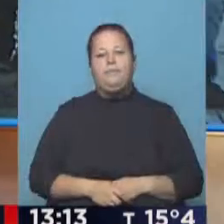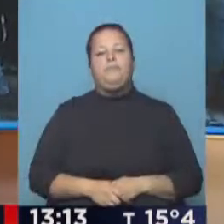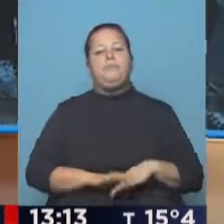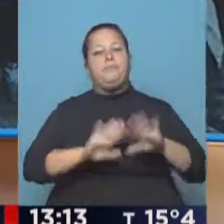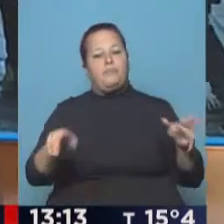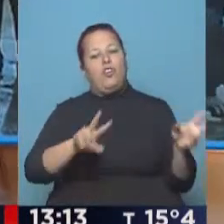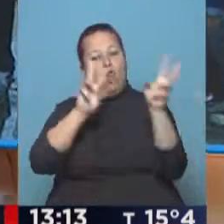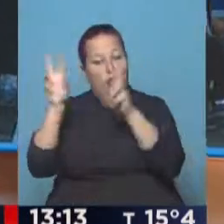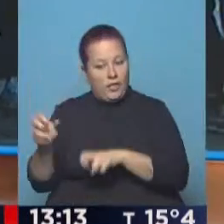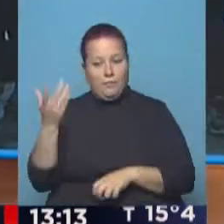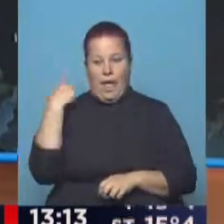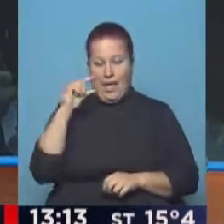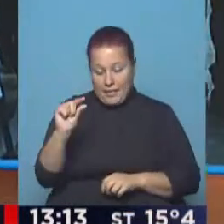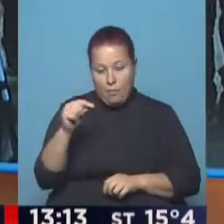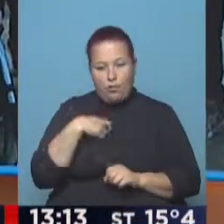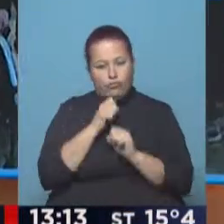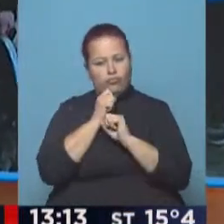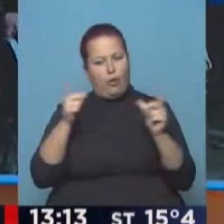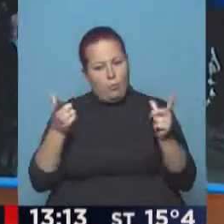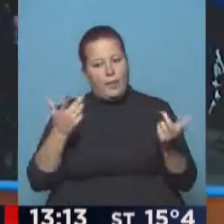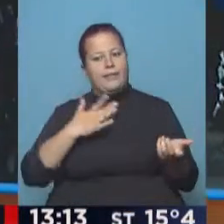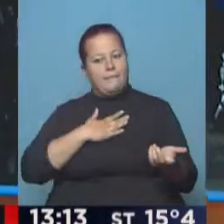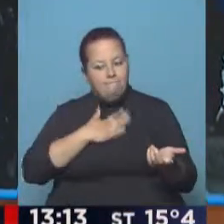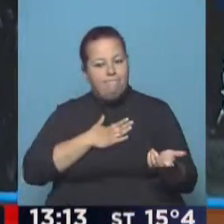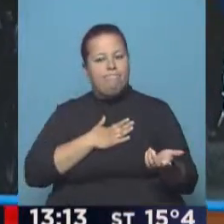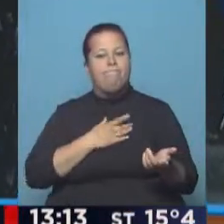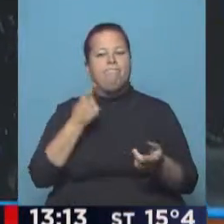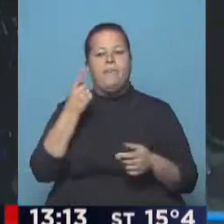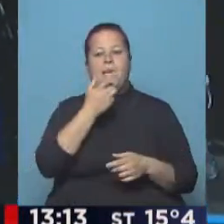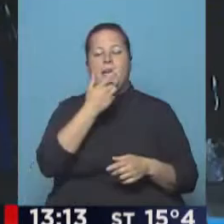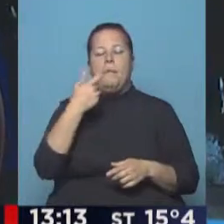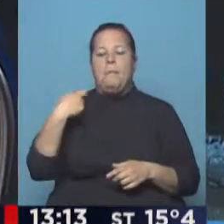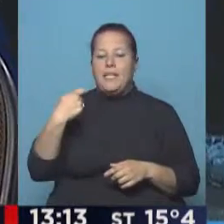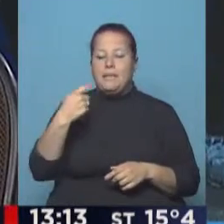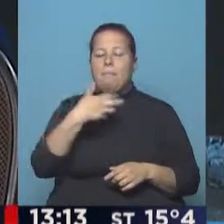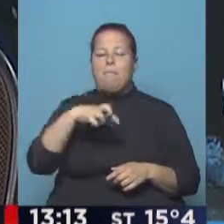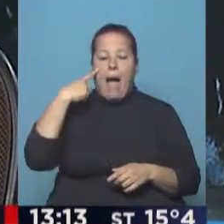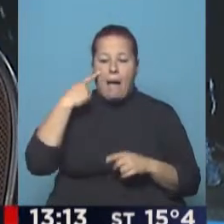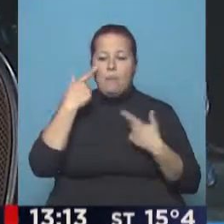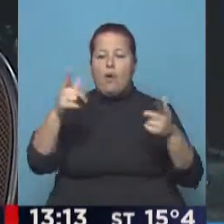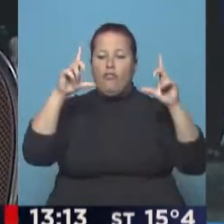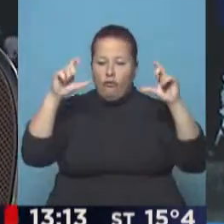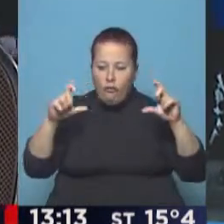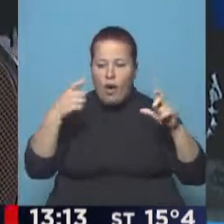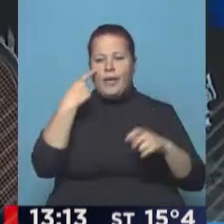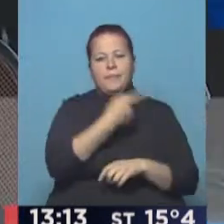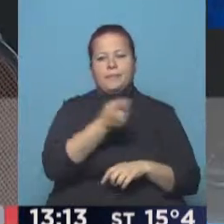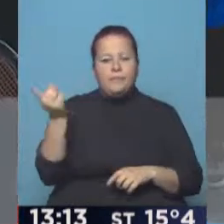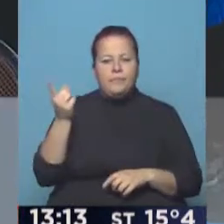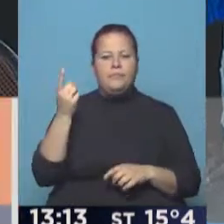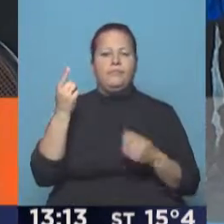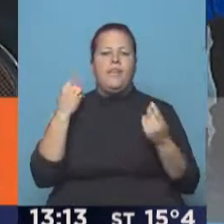Vamos a cambiar. Hace pocos días nos asombrábamos tristemente cuando el titular del PAMI mostraba una foto donde se veían